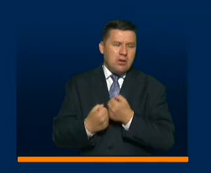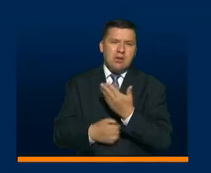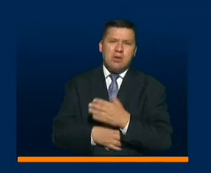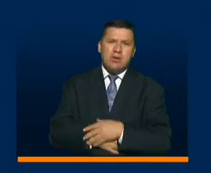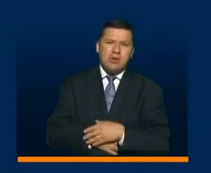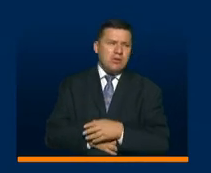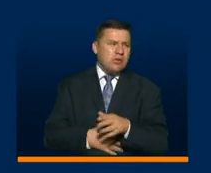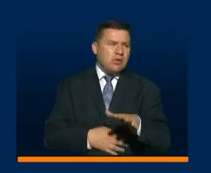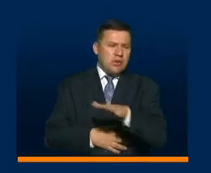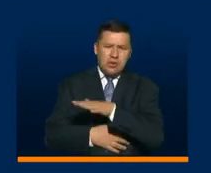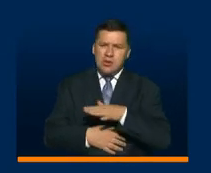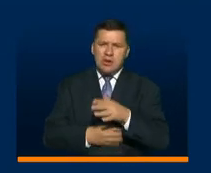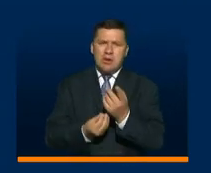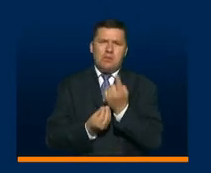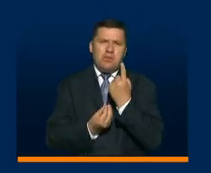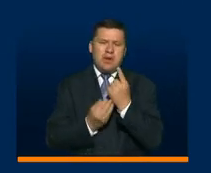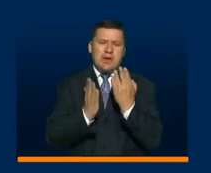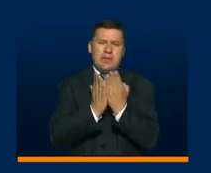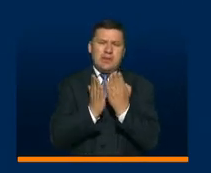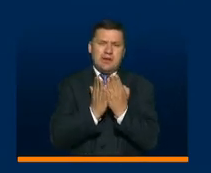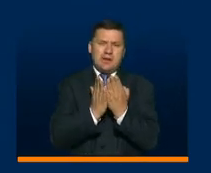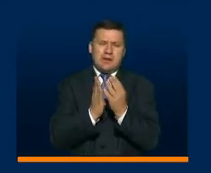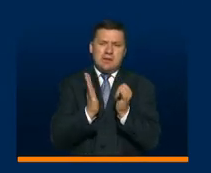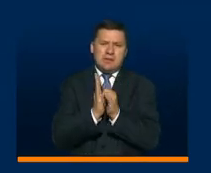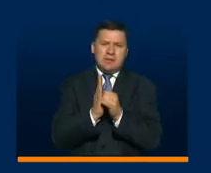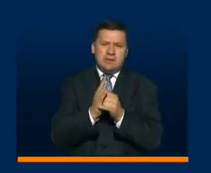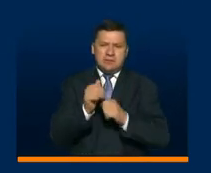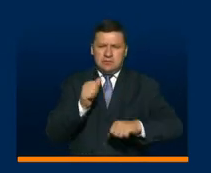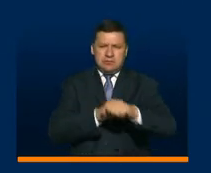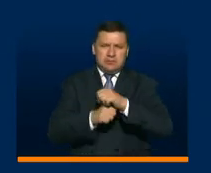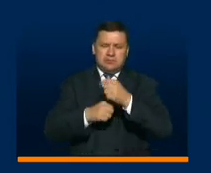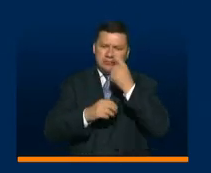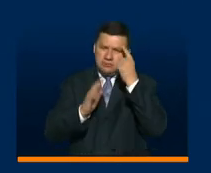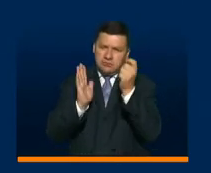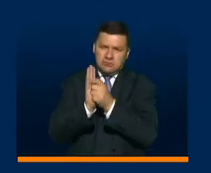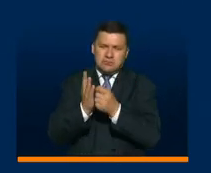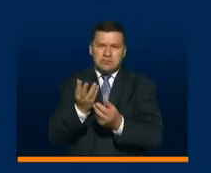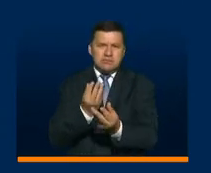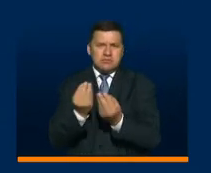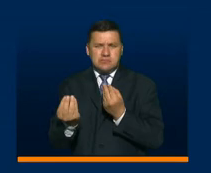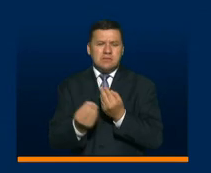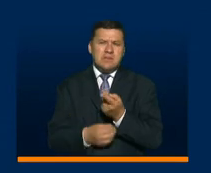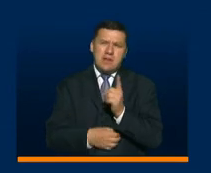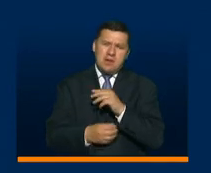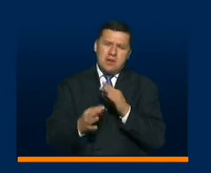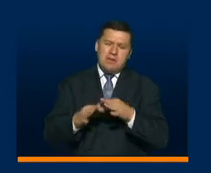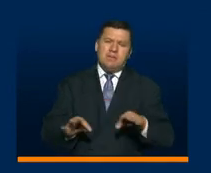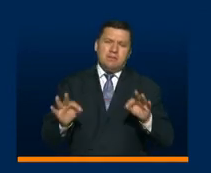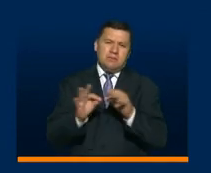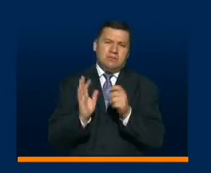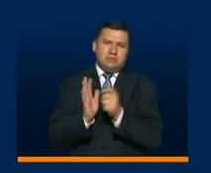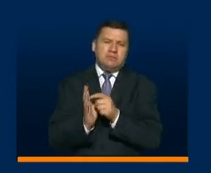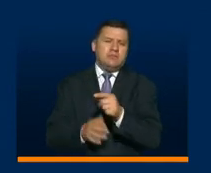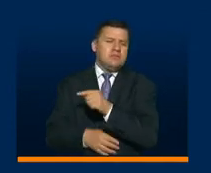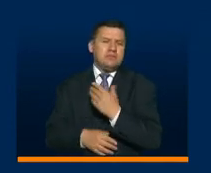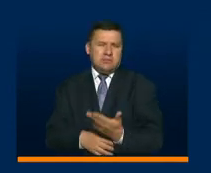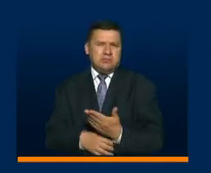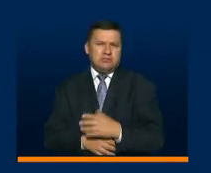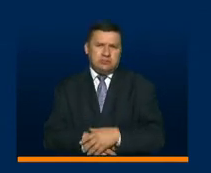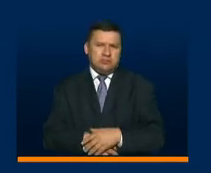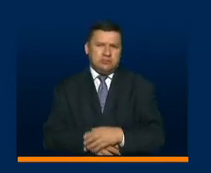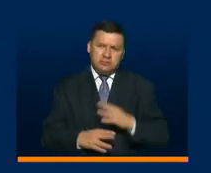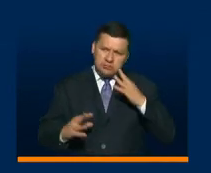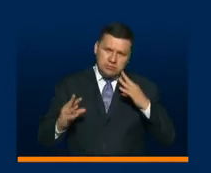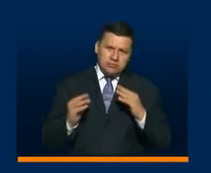toda la política educativa con este retorno a través del mecanismo de alternancia y también la importancia en que tenido esta